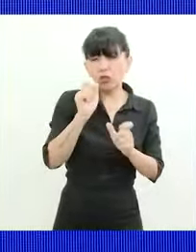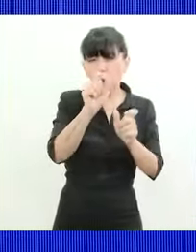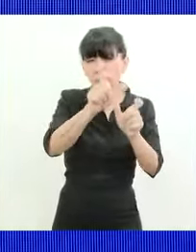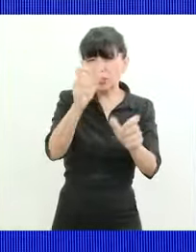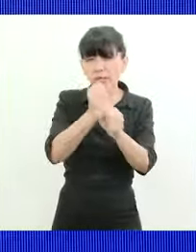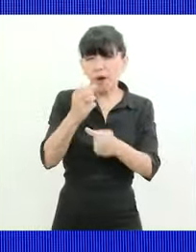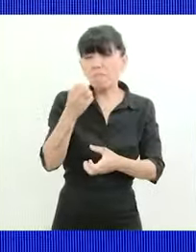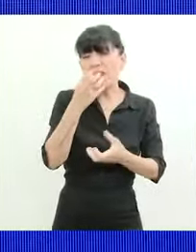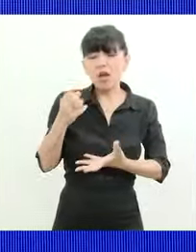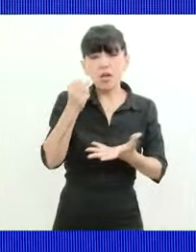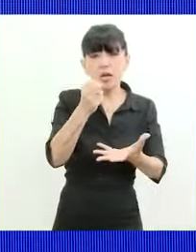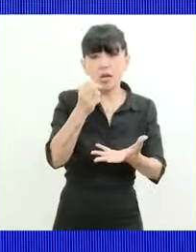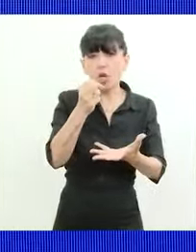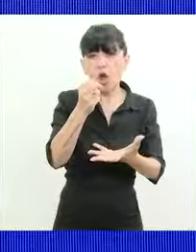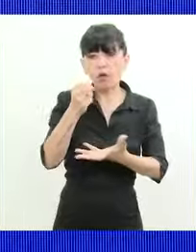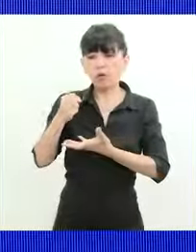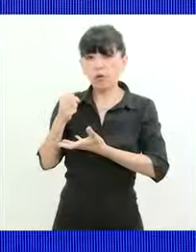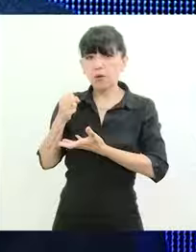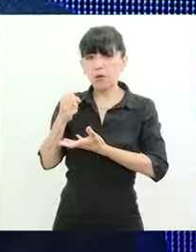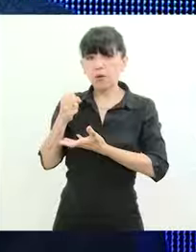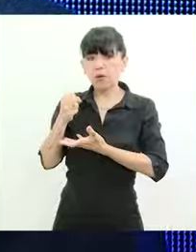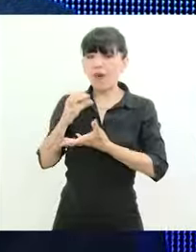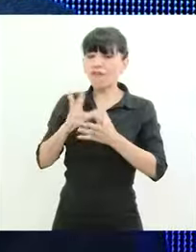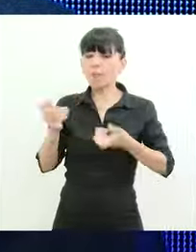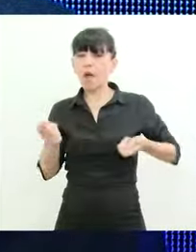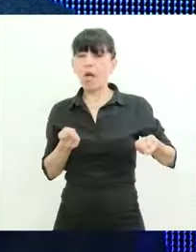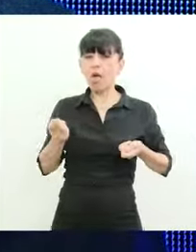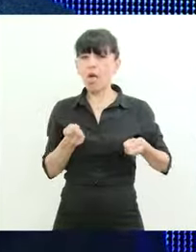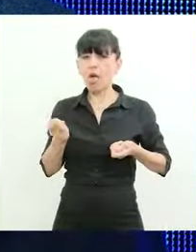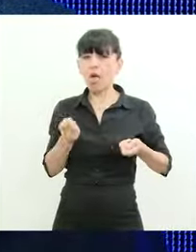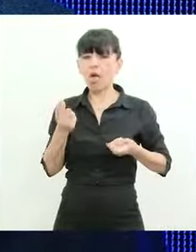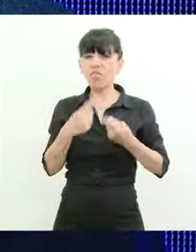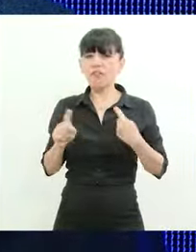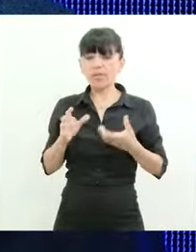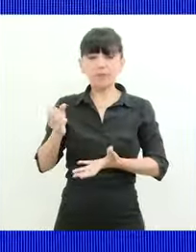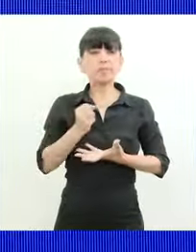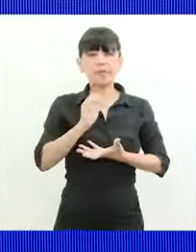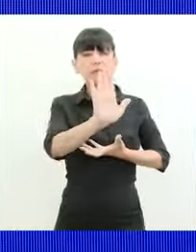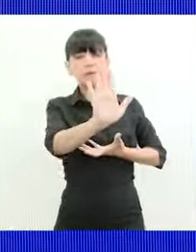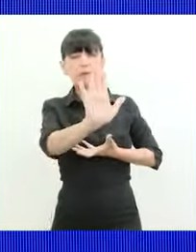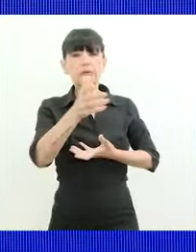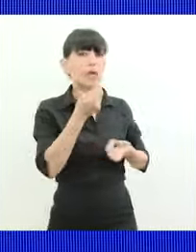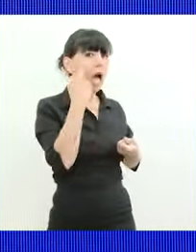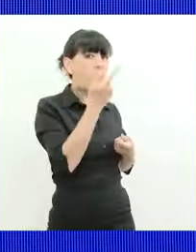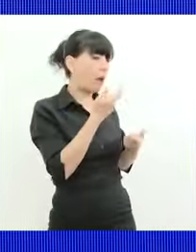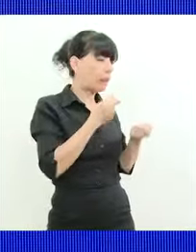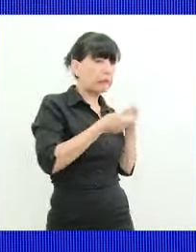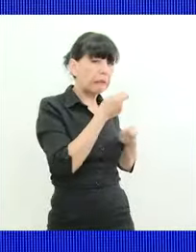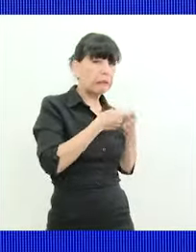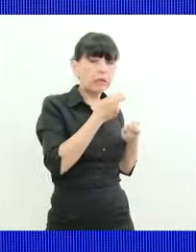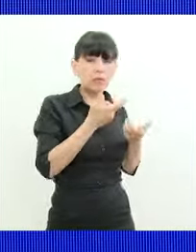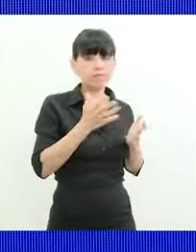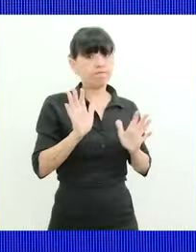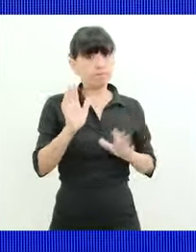algunos empresarios de acá del Gran Buenos Aires contado con liquidación o sea jugando a la timba financiera con la plata del subsidio no sé si ustedes se